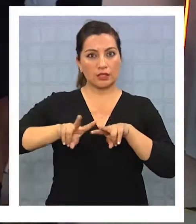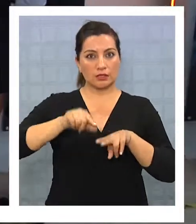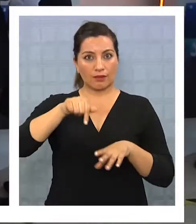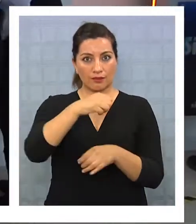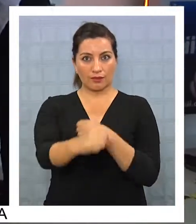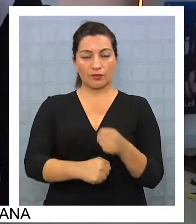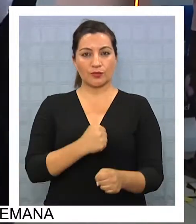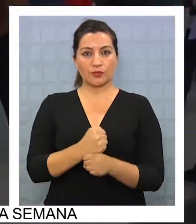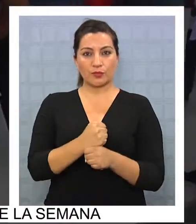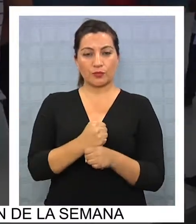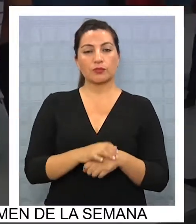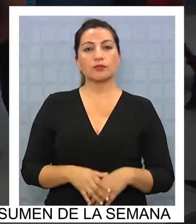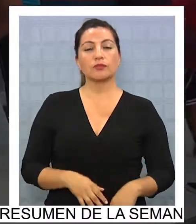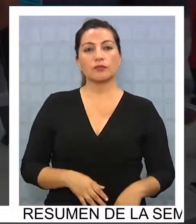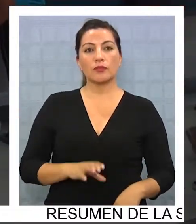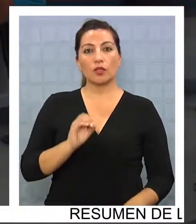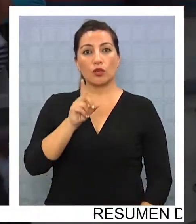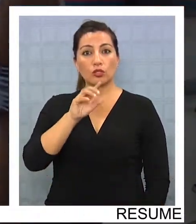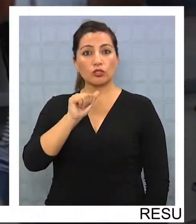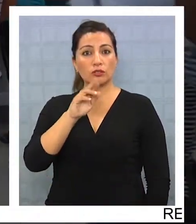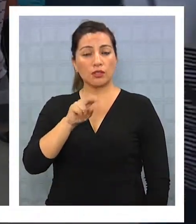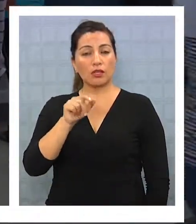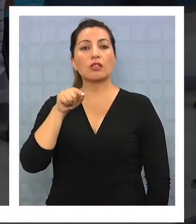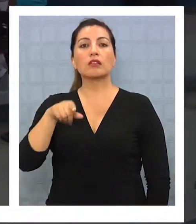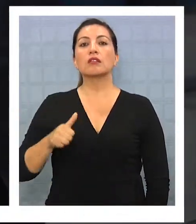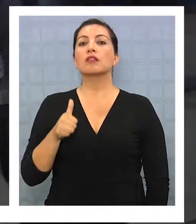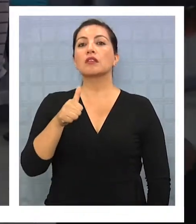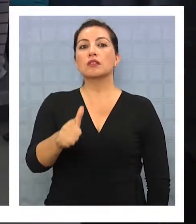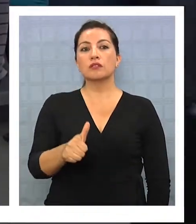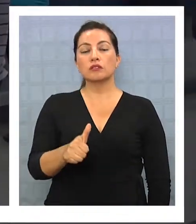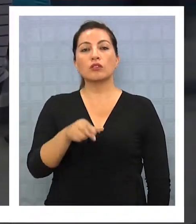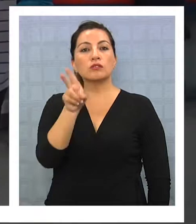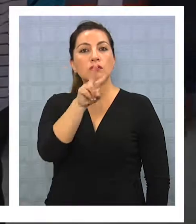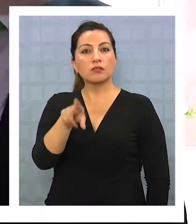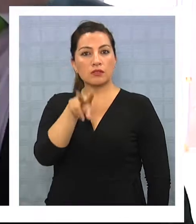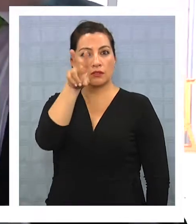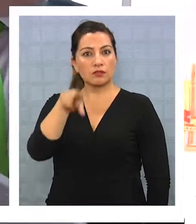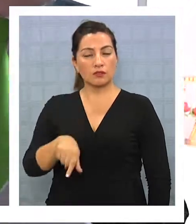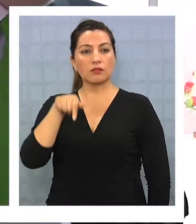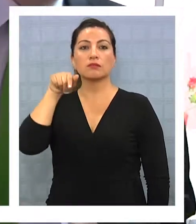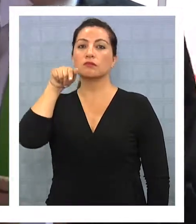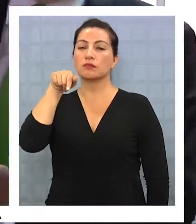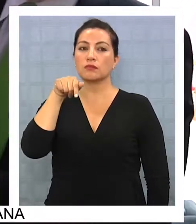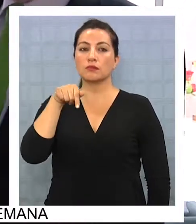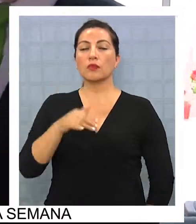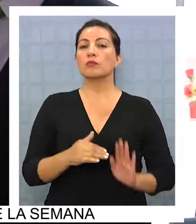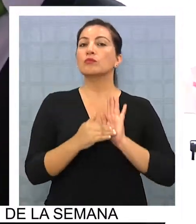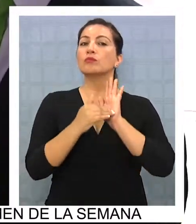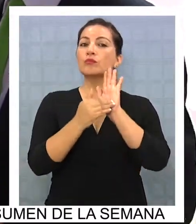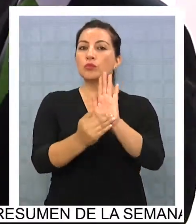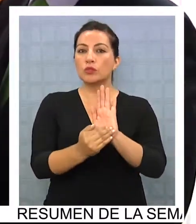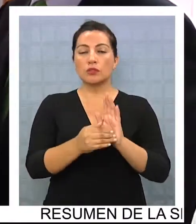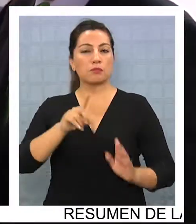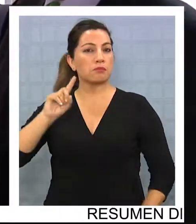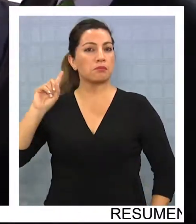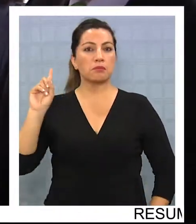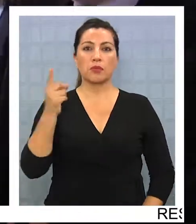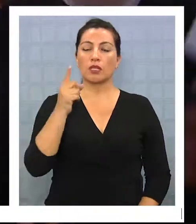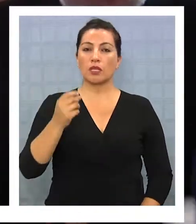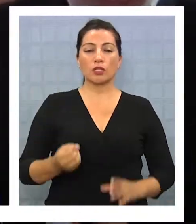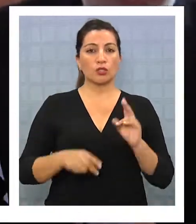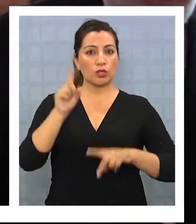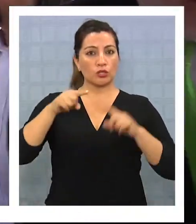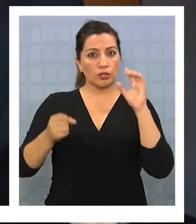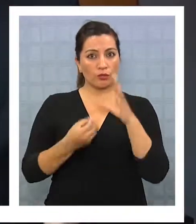deberán ser realizadas este año. Oscar Urdanivia, director regional del Servicio de Impuestos Internos, destacó